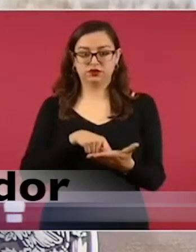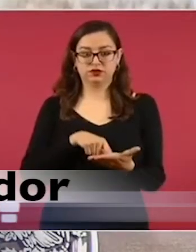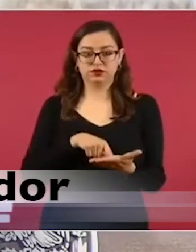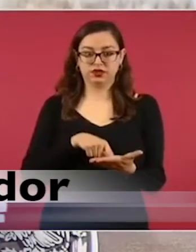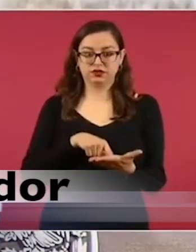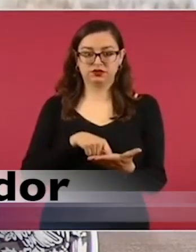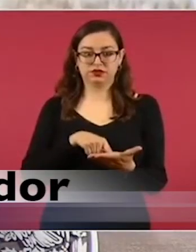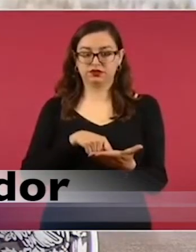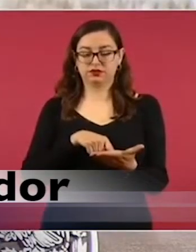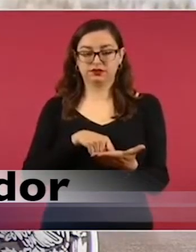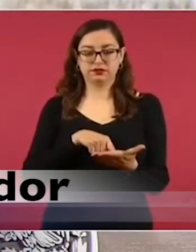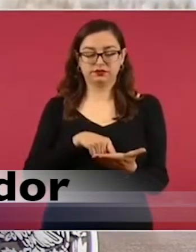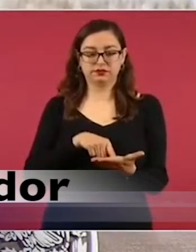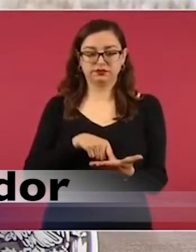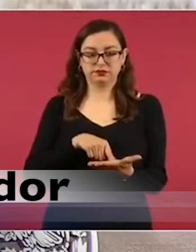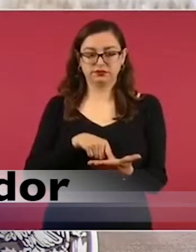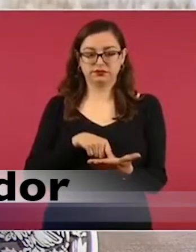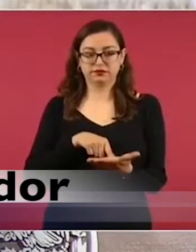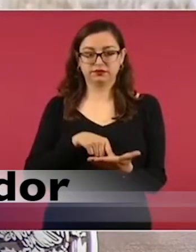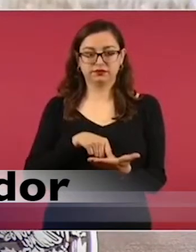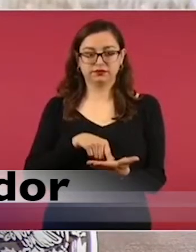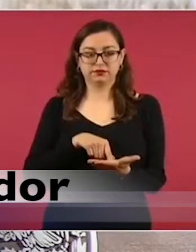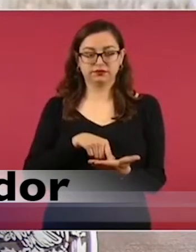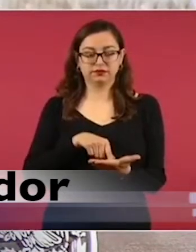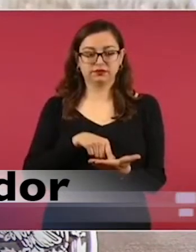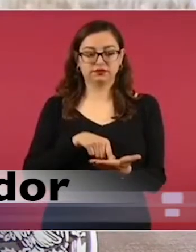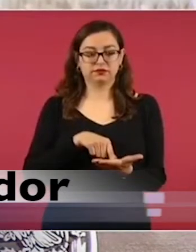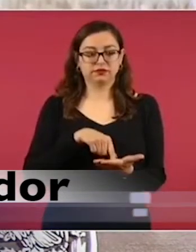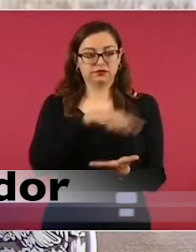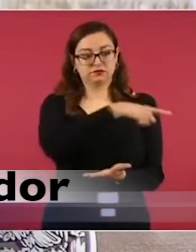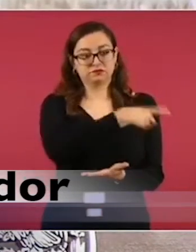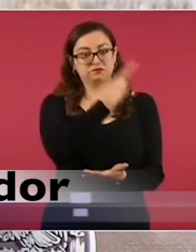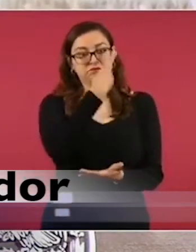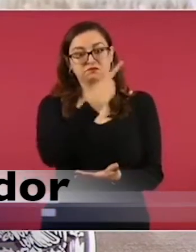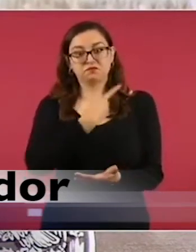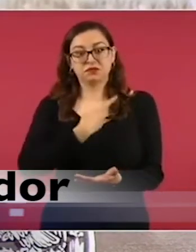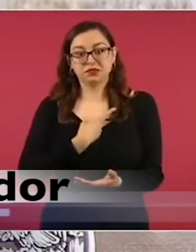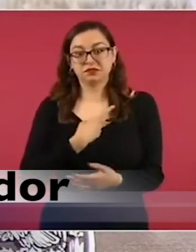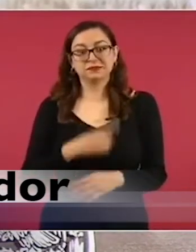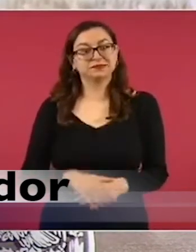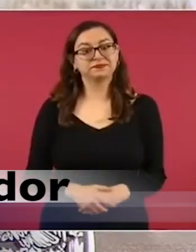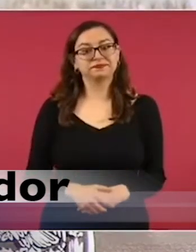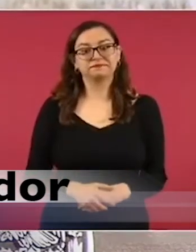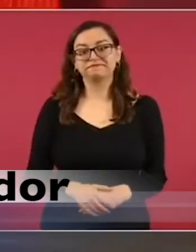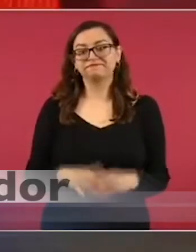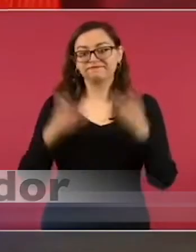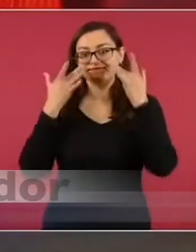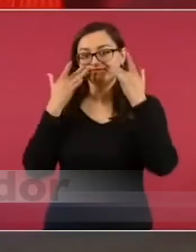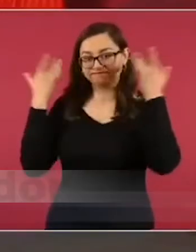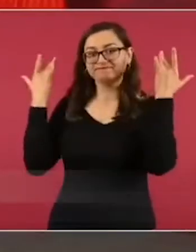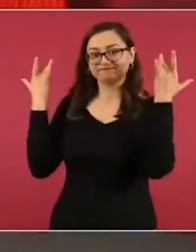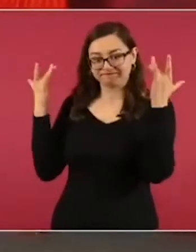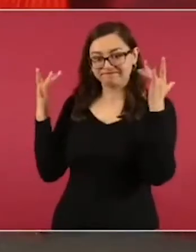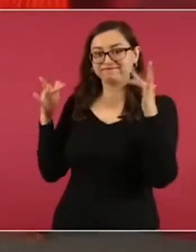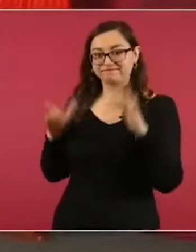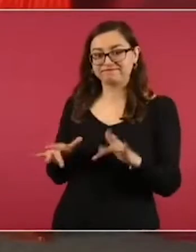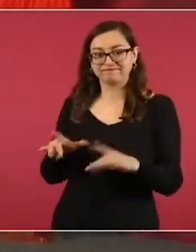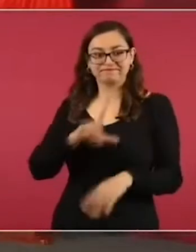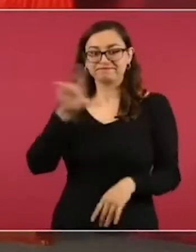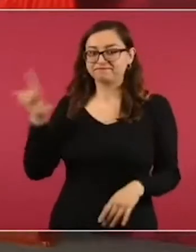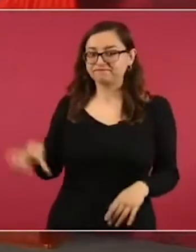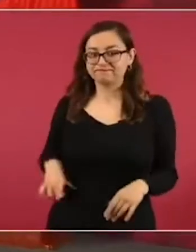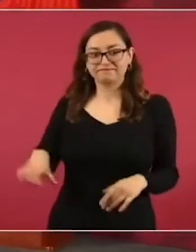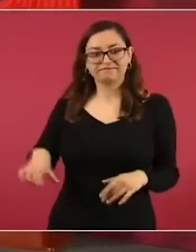desea retirarse del gobierno,